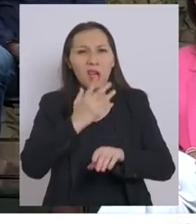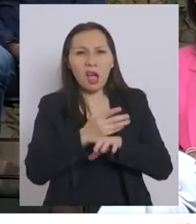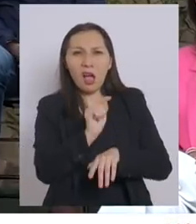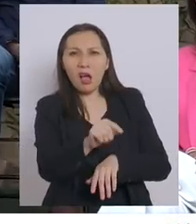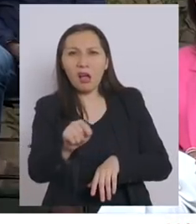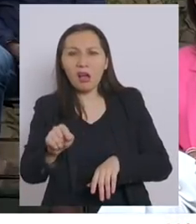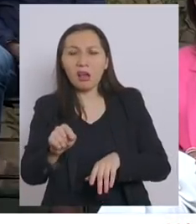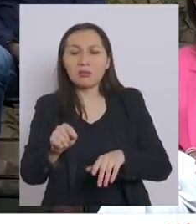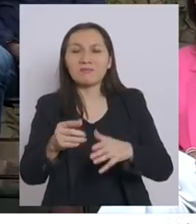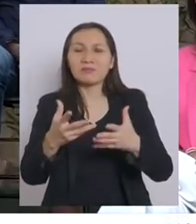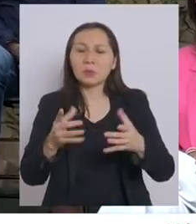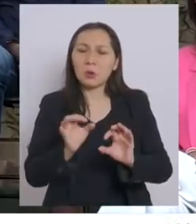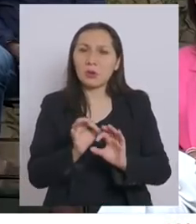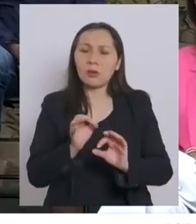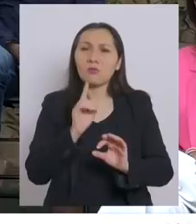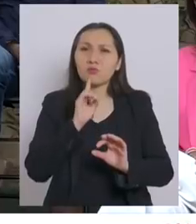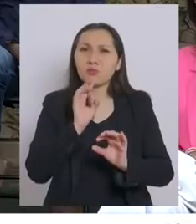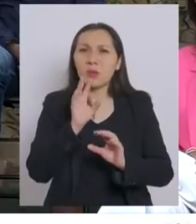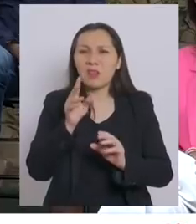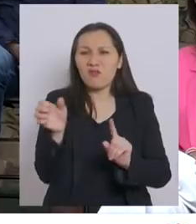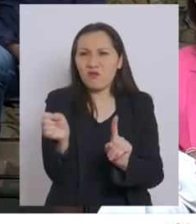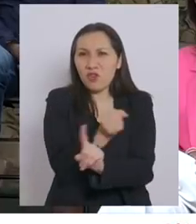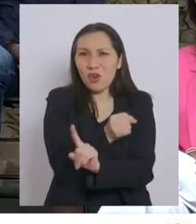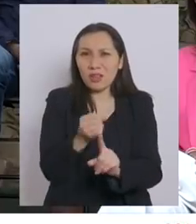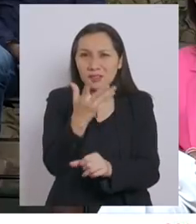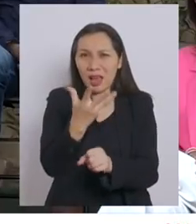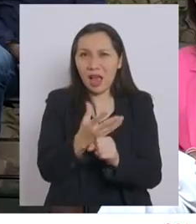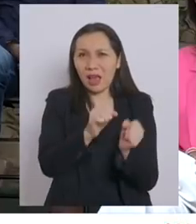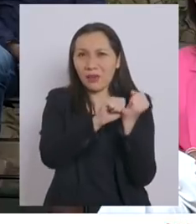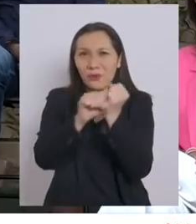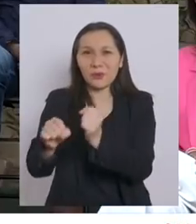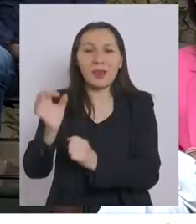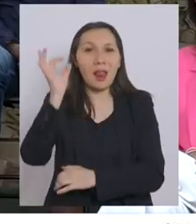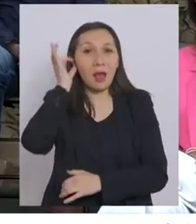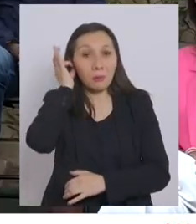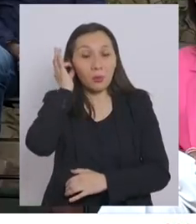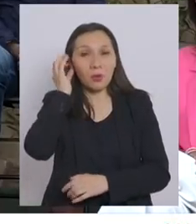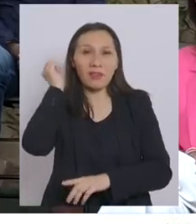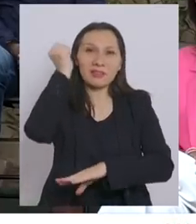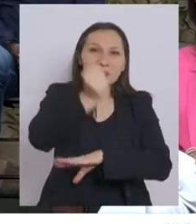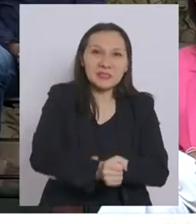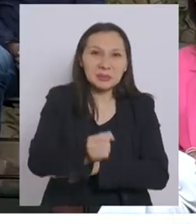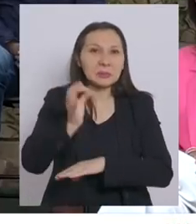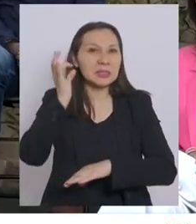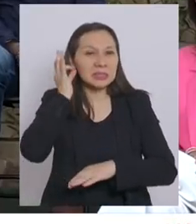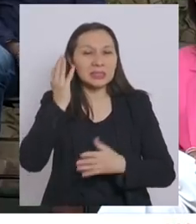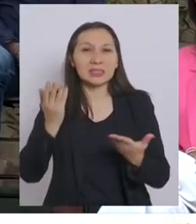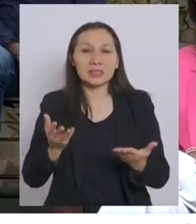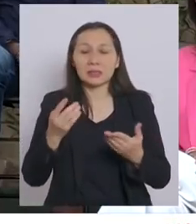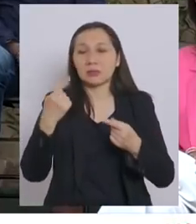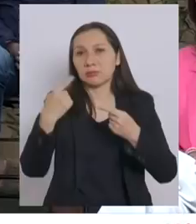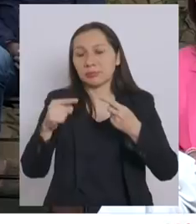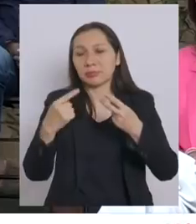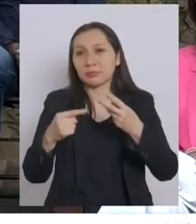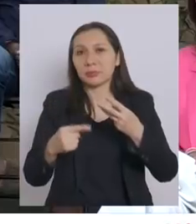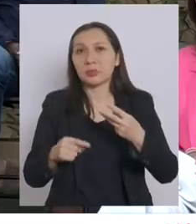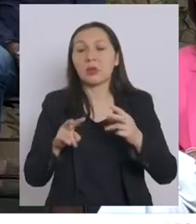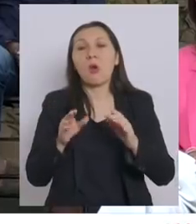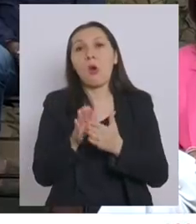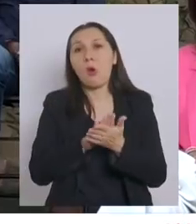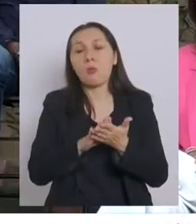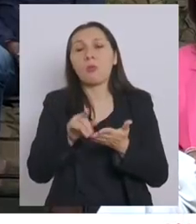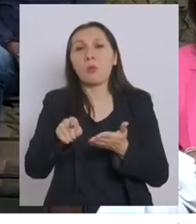tan grado de violencia contra las mujeres, femicidios y tantas otras como